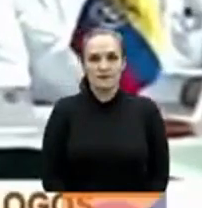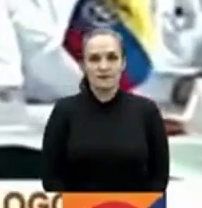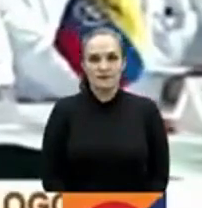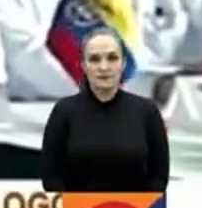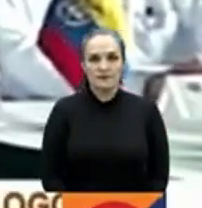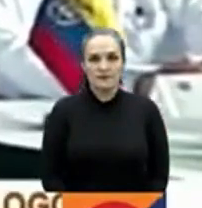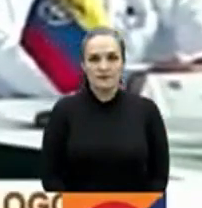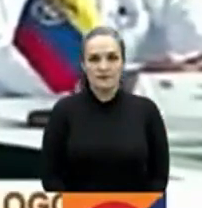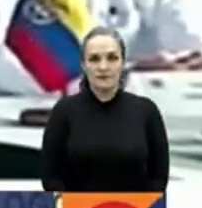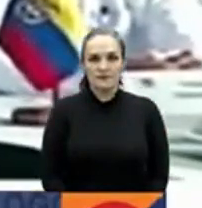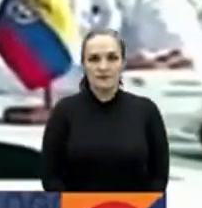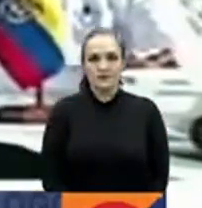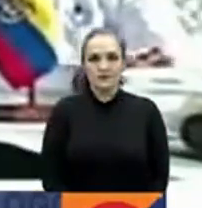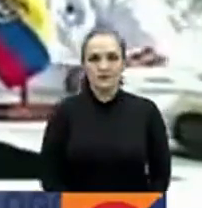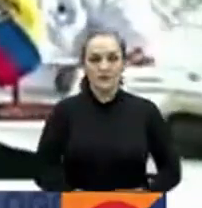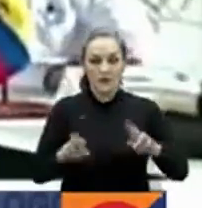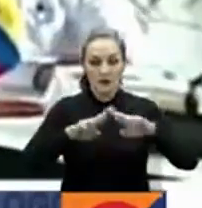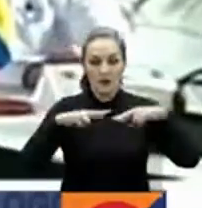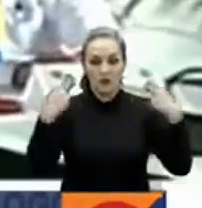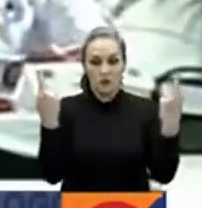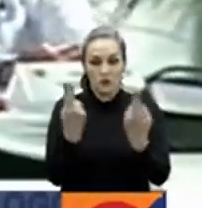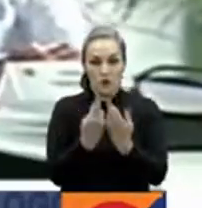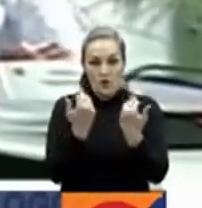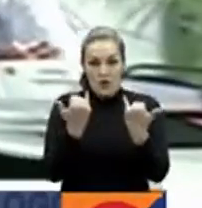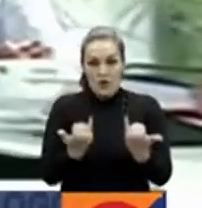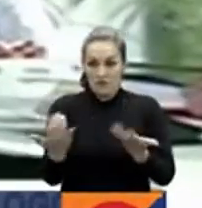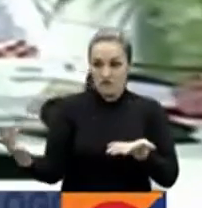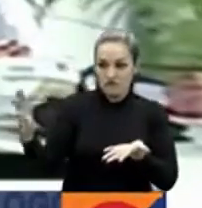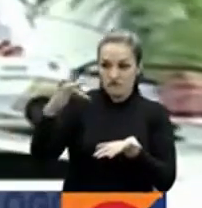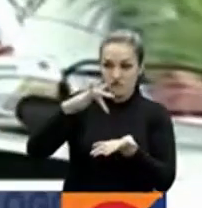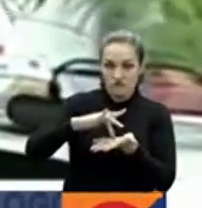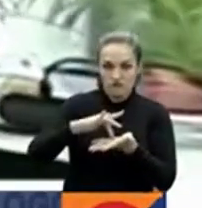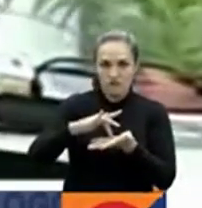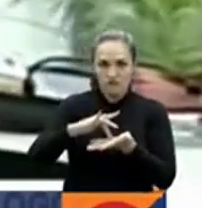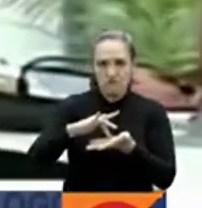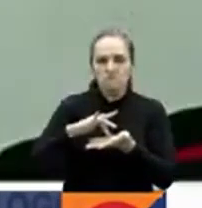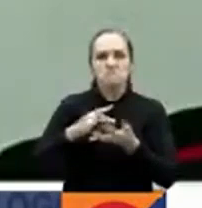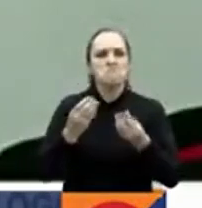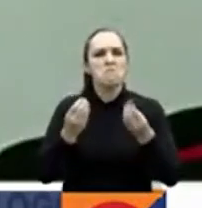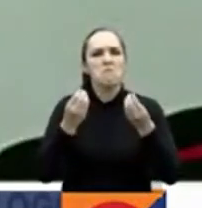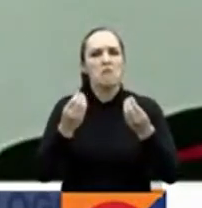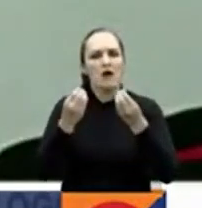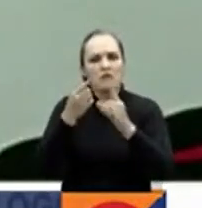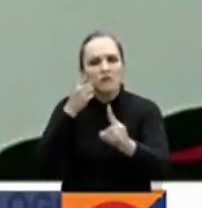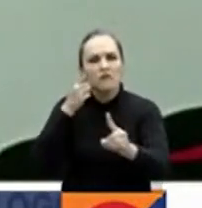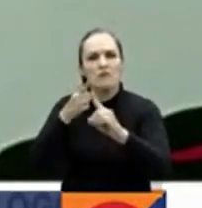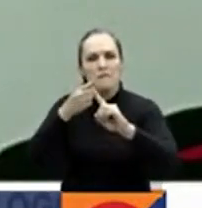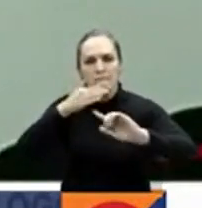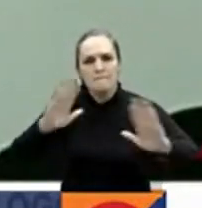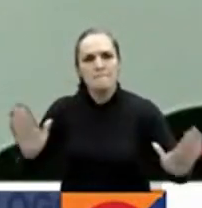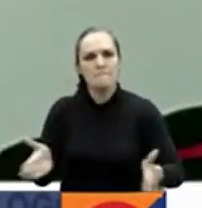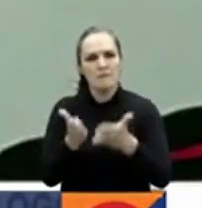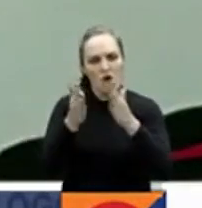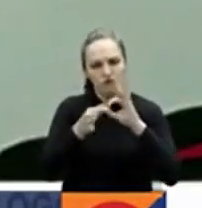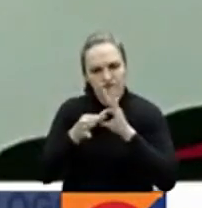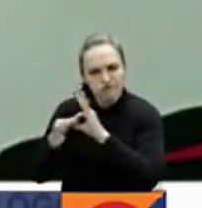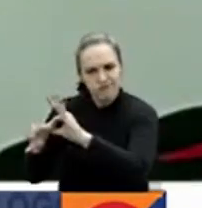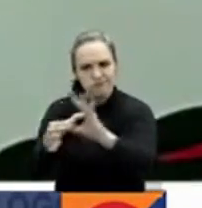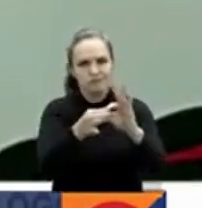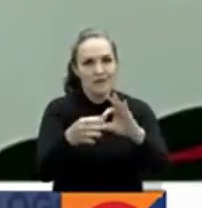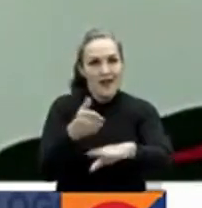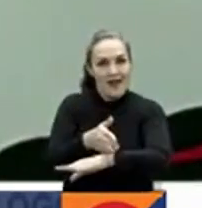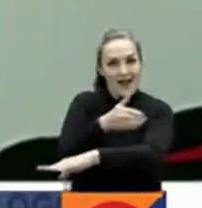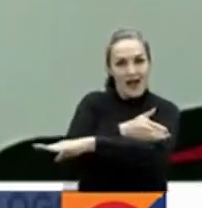Que esta reunión extraordinaria contribuyó a ratificar y fortalecer los principios sobre los cuales se